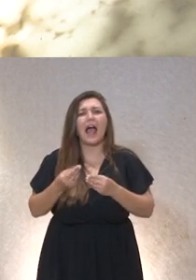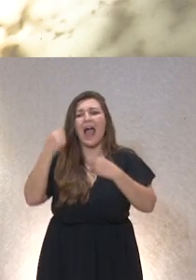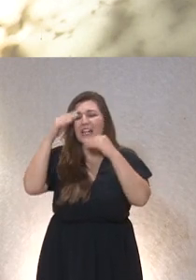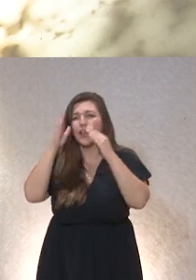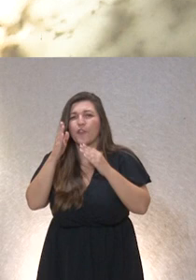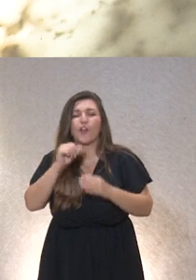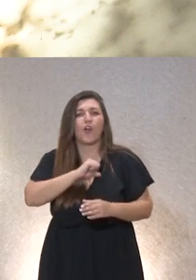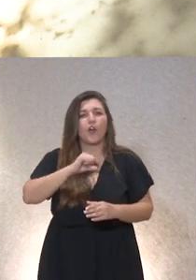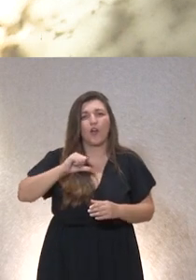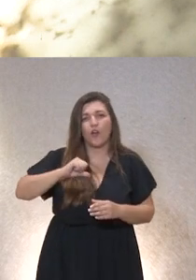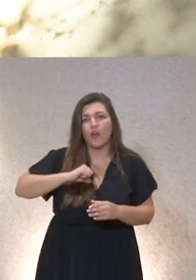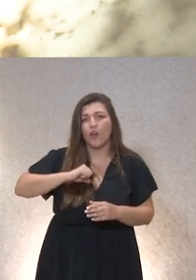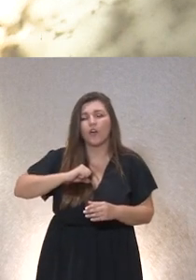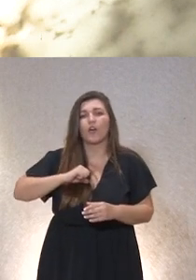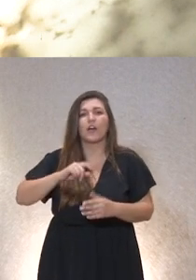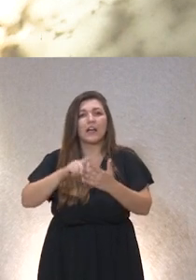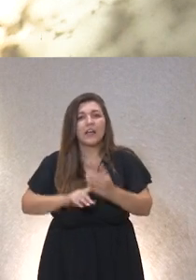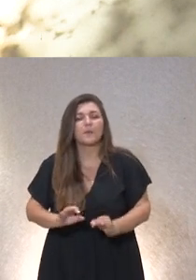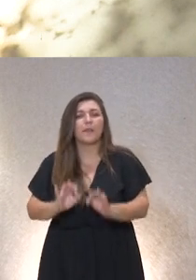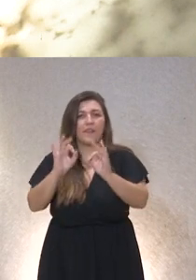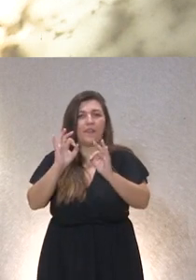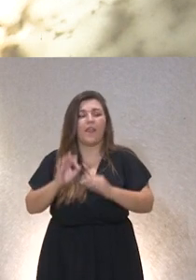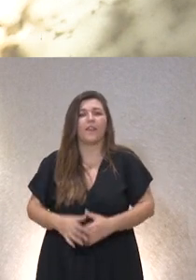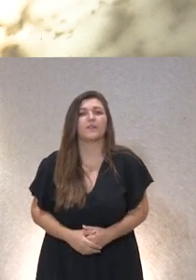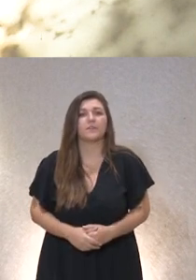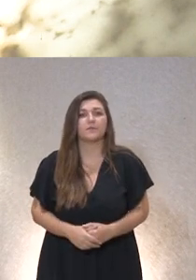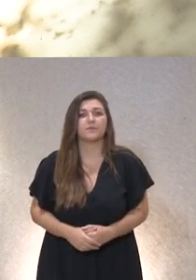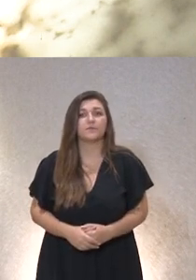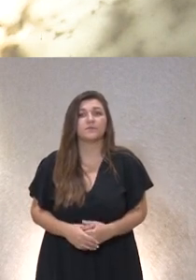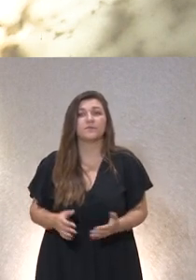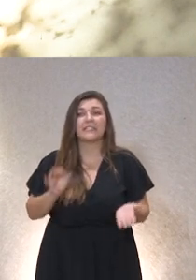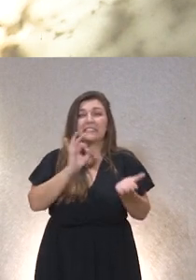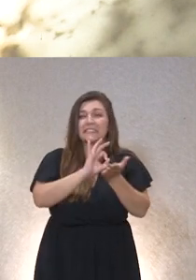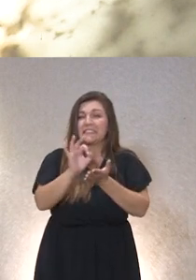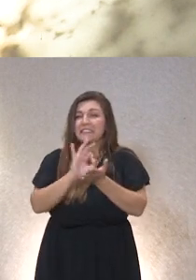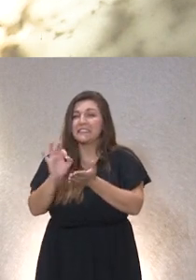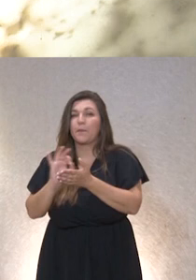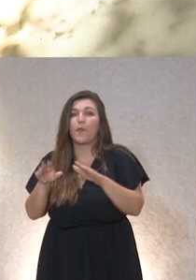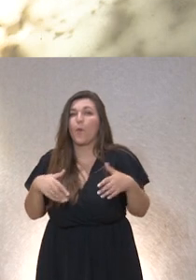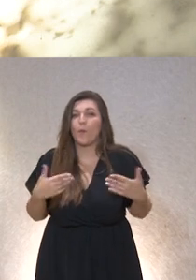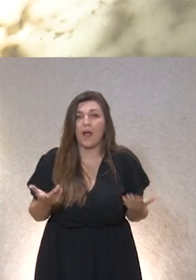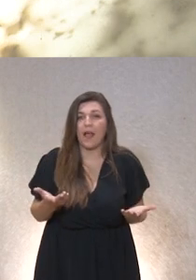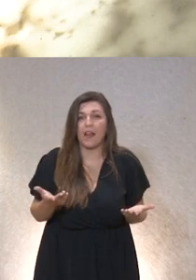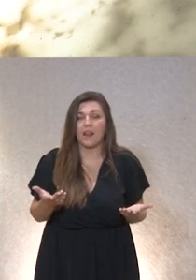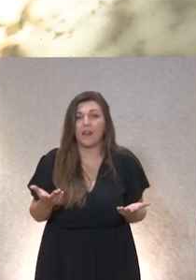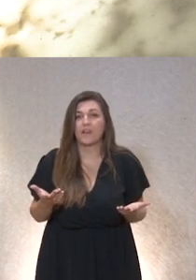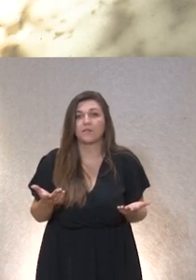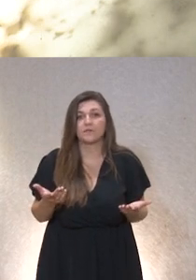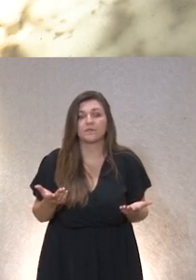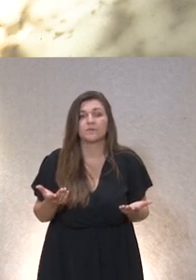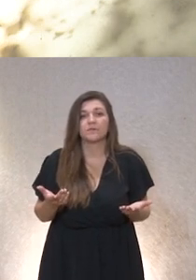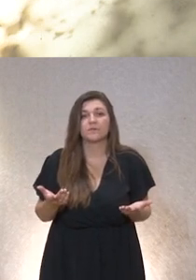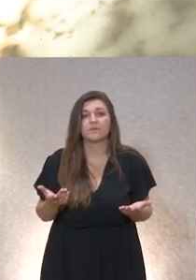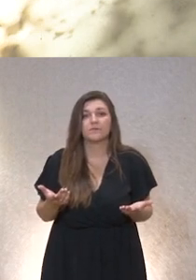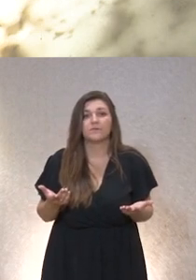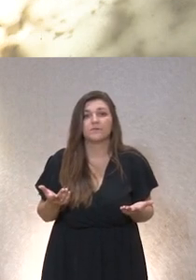la atención especializada para poder llevarlo a cabo entre los servicios que va a prestar Adansi para llevar a cabo